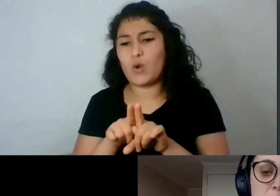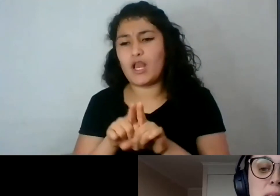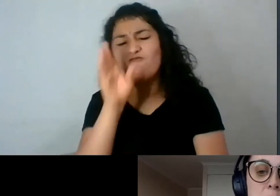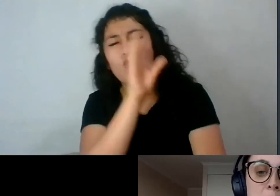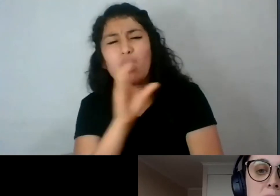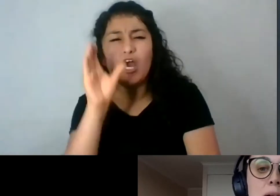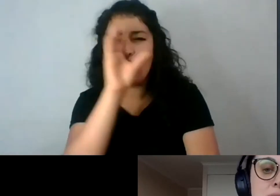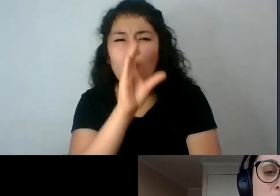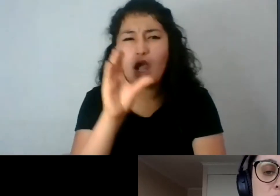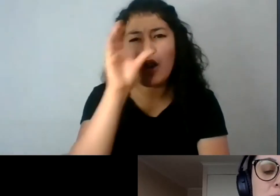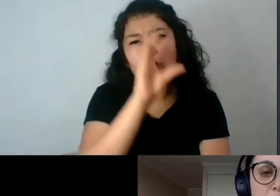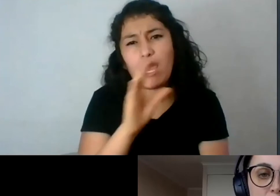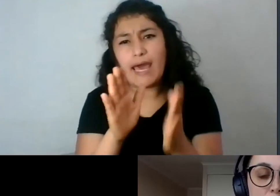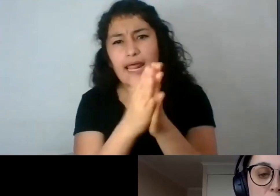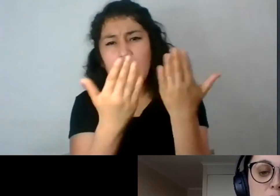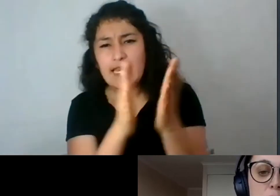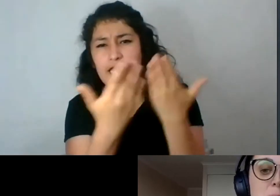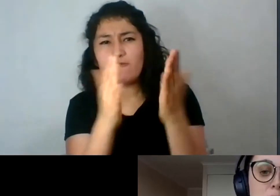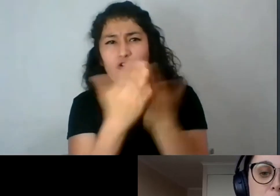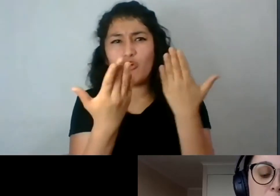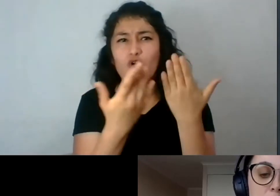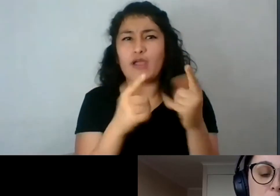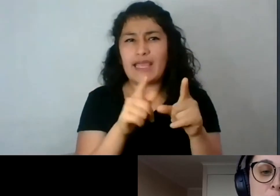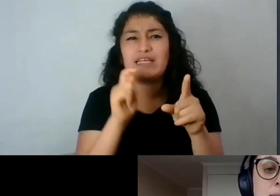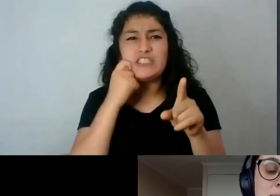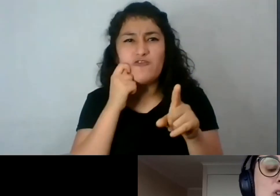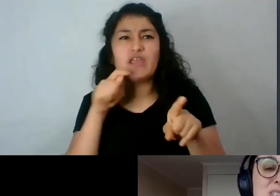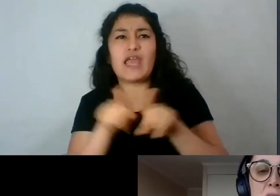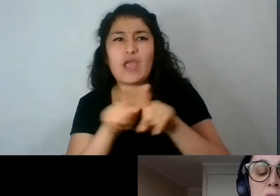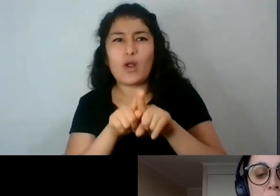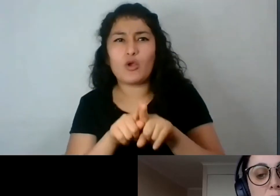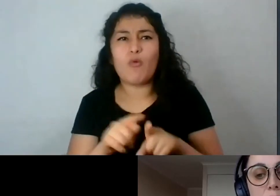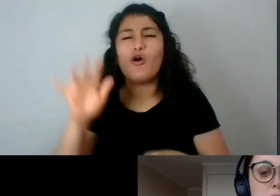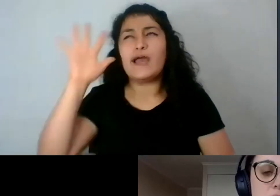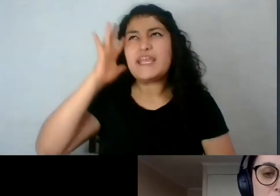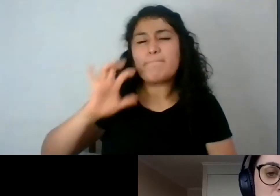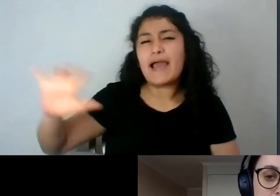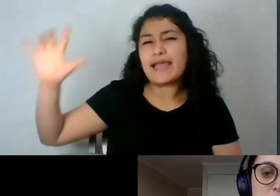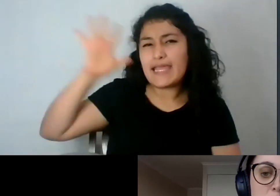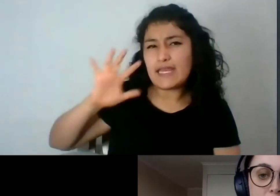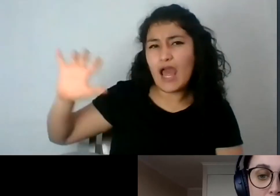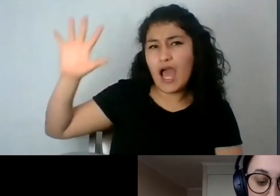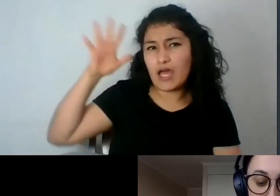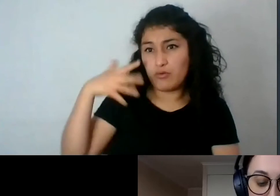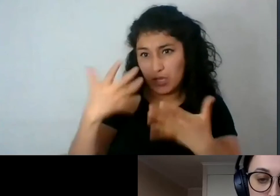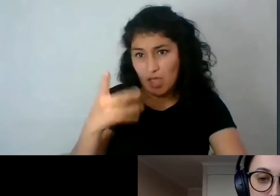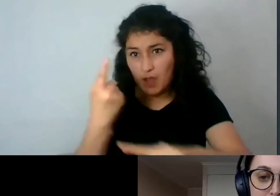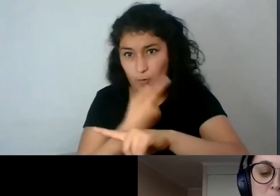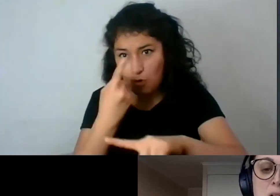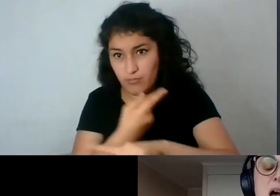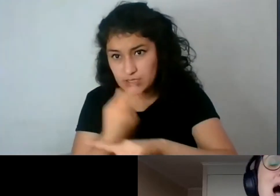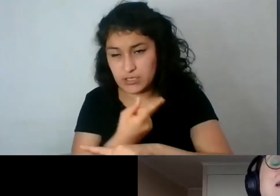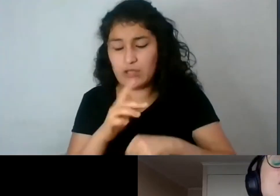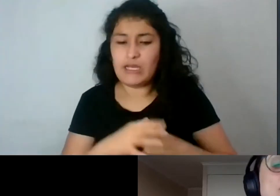que precisamente vayan a contrapelo de estos imaginarios tan anquilosados que hemos estado comentando. O